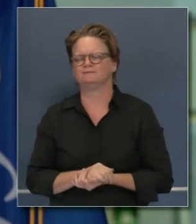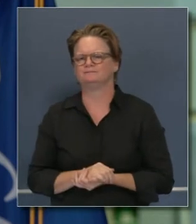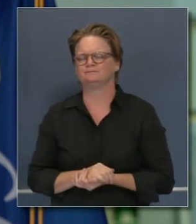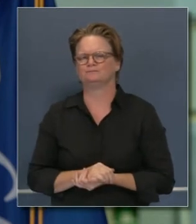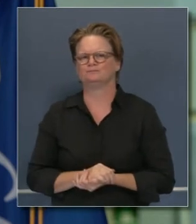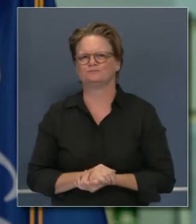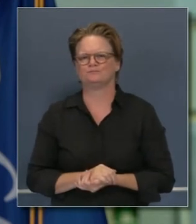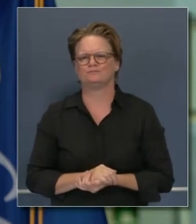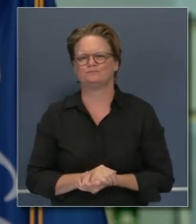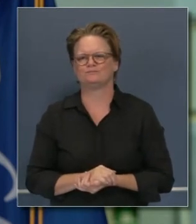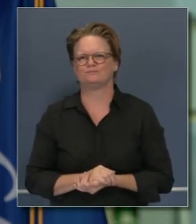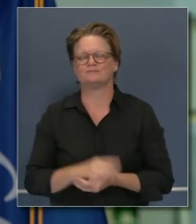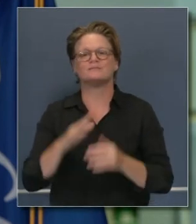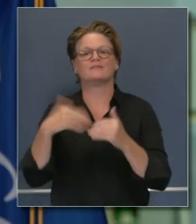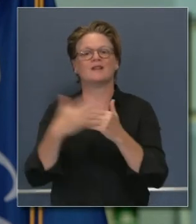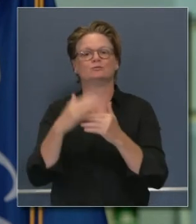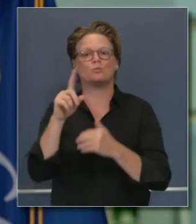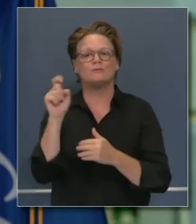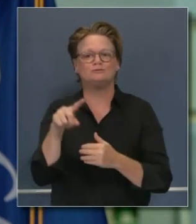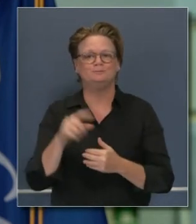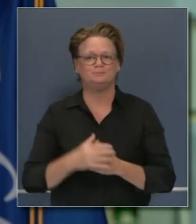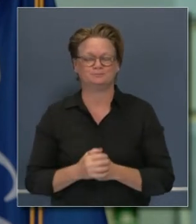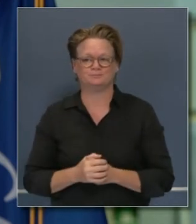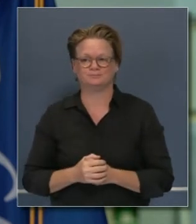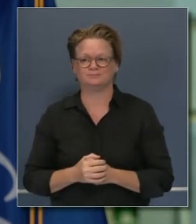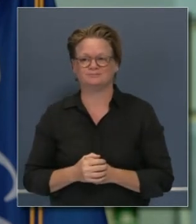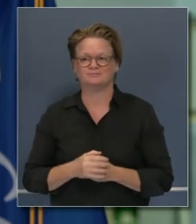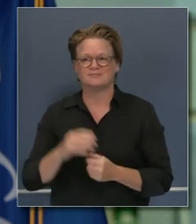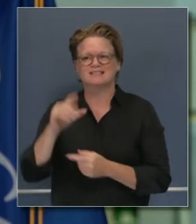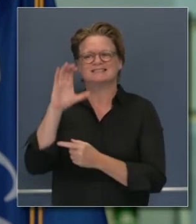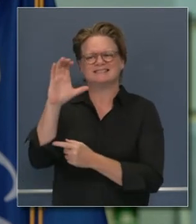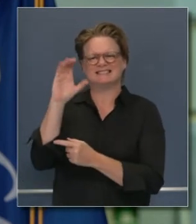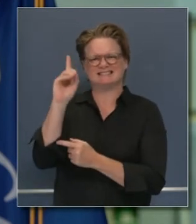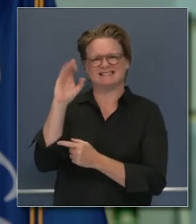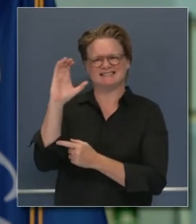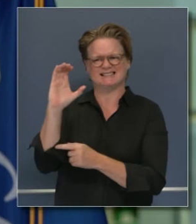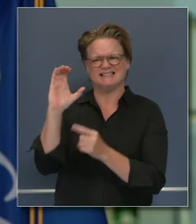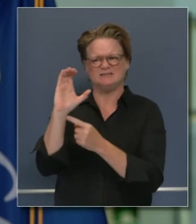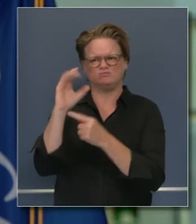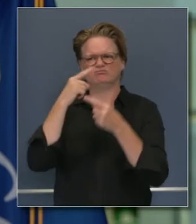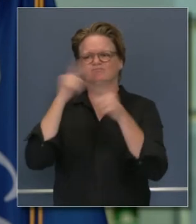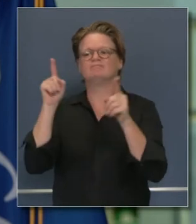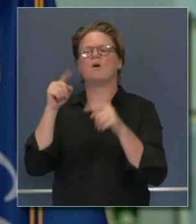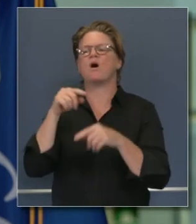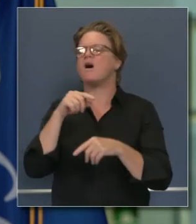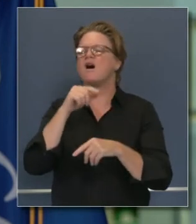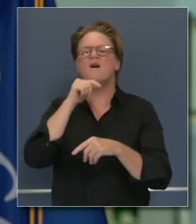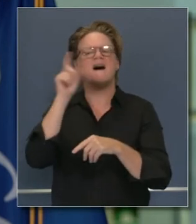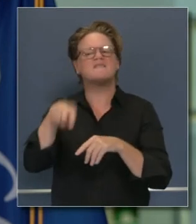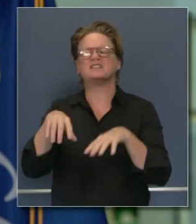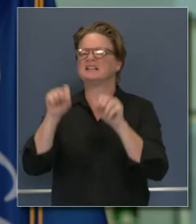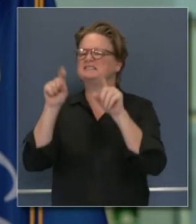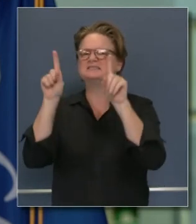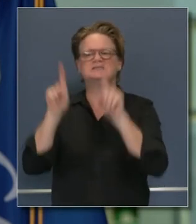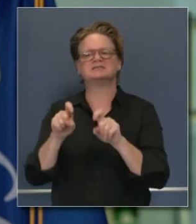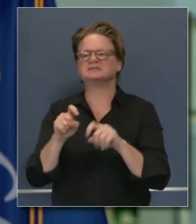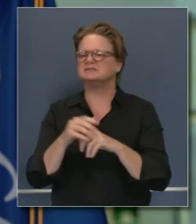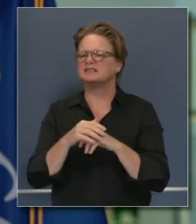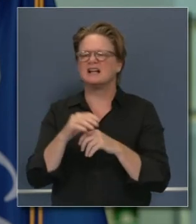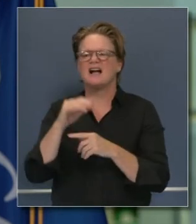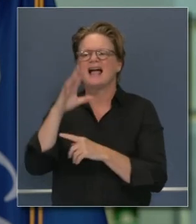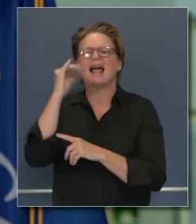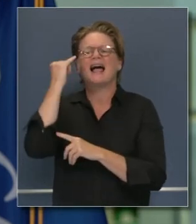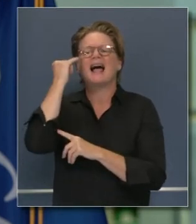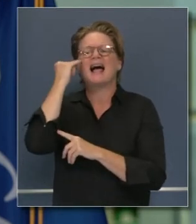el CDC el centro de control dice que no hay necesidad de hacer pruebas si uno ha estado en contacto con alguien que tiene